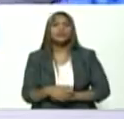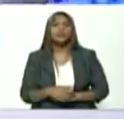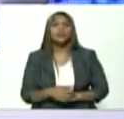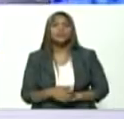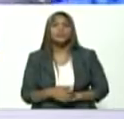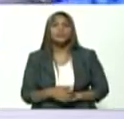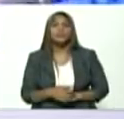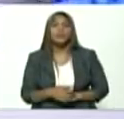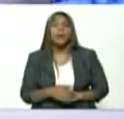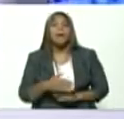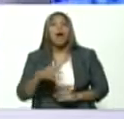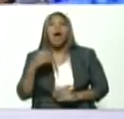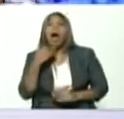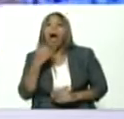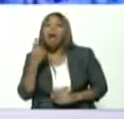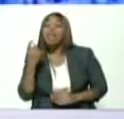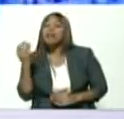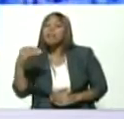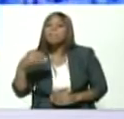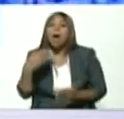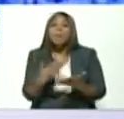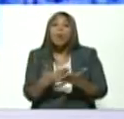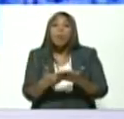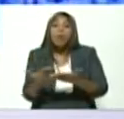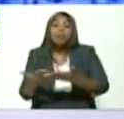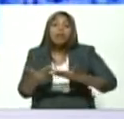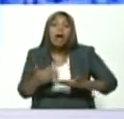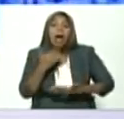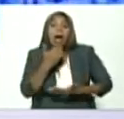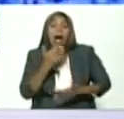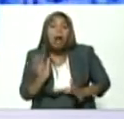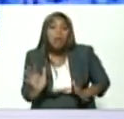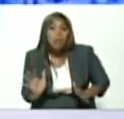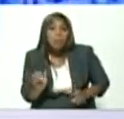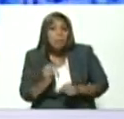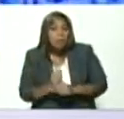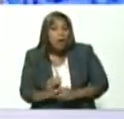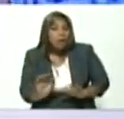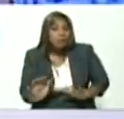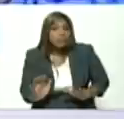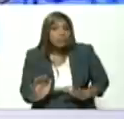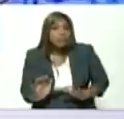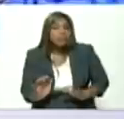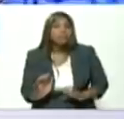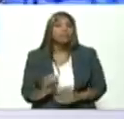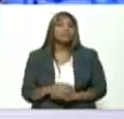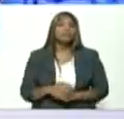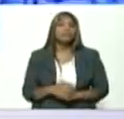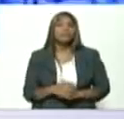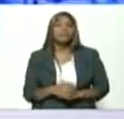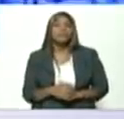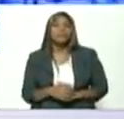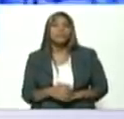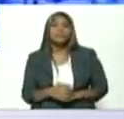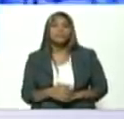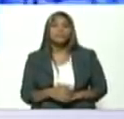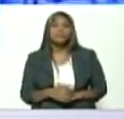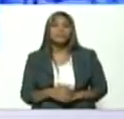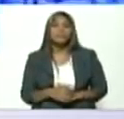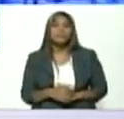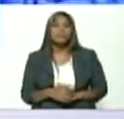mejor propuesta de los presentes salvo mejor propuesta de